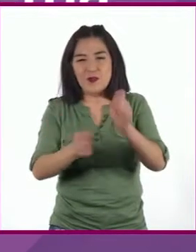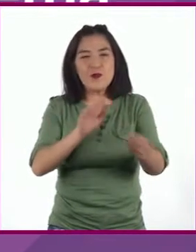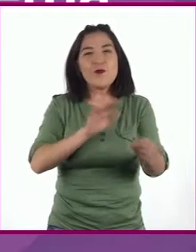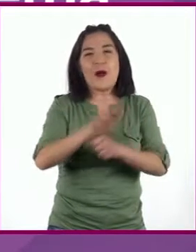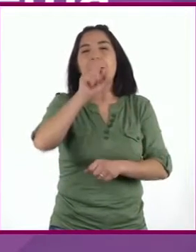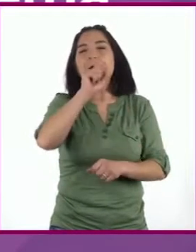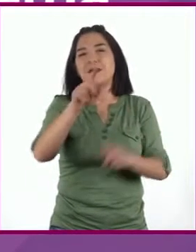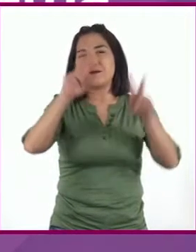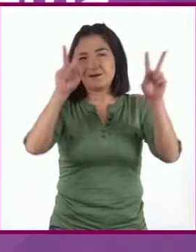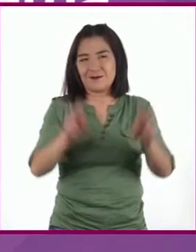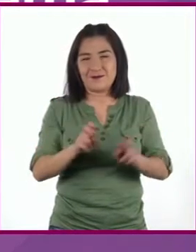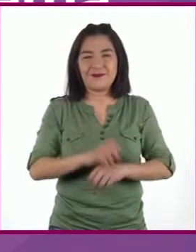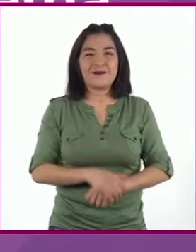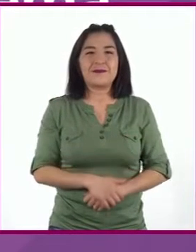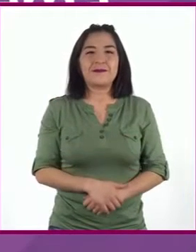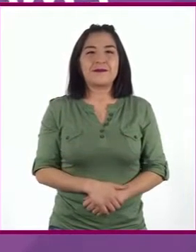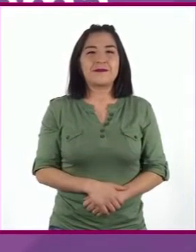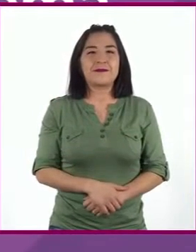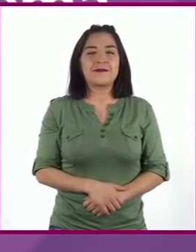mismo tema.